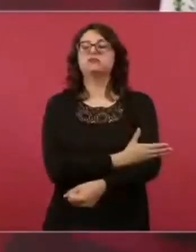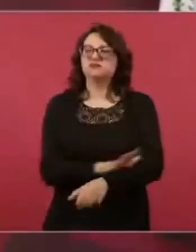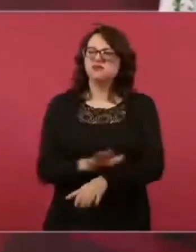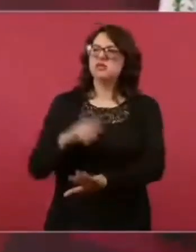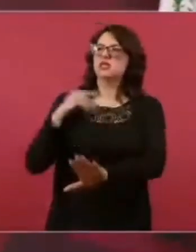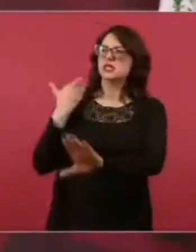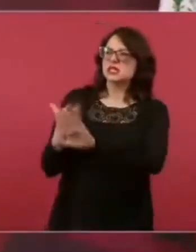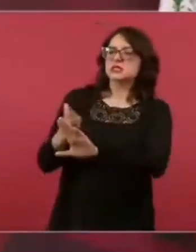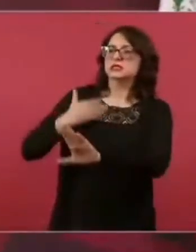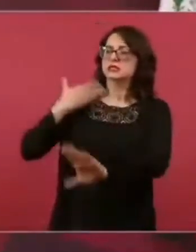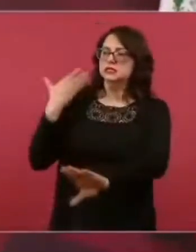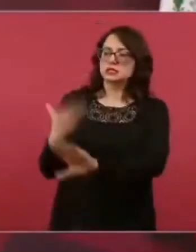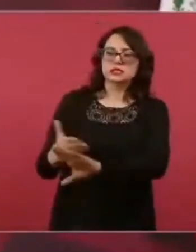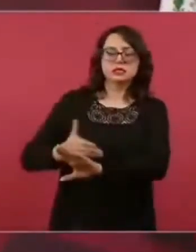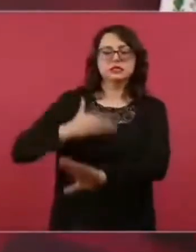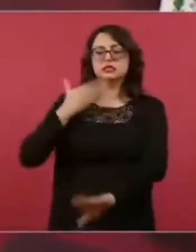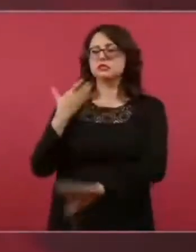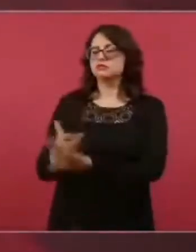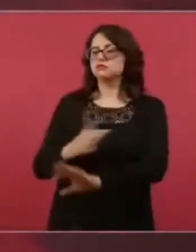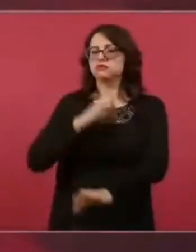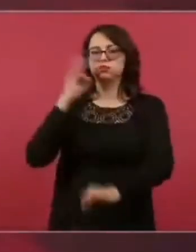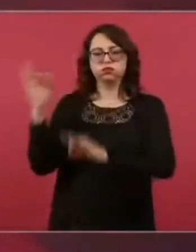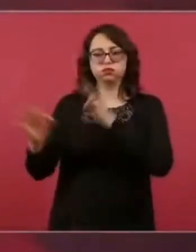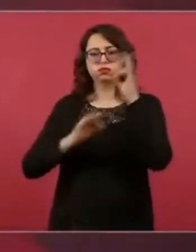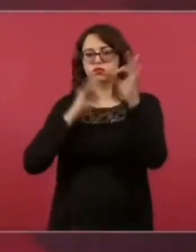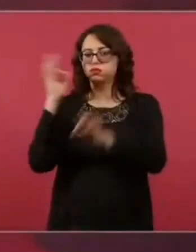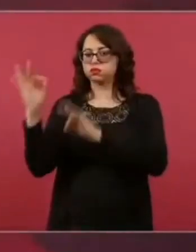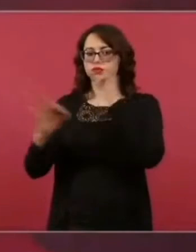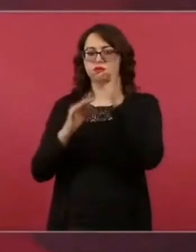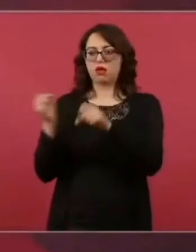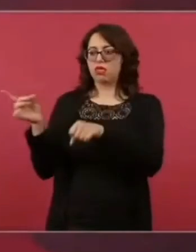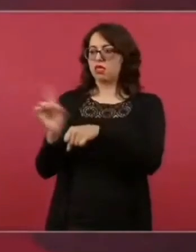las campañas en contra del presidente,